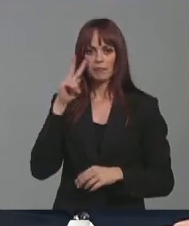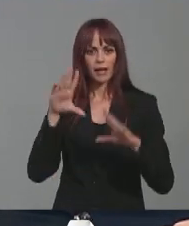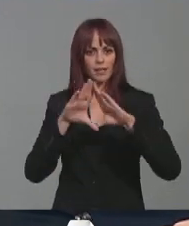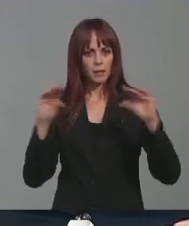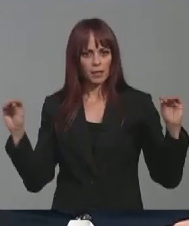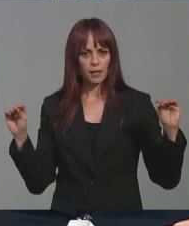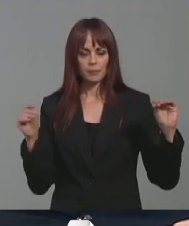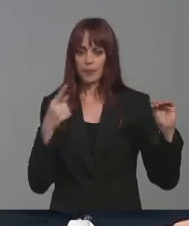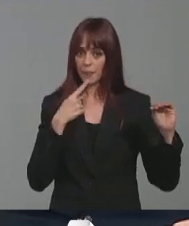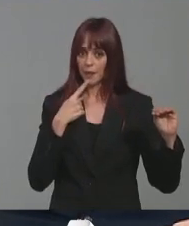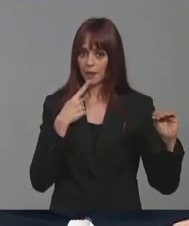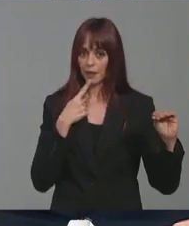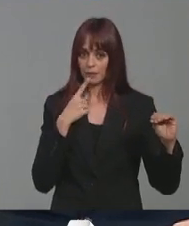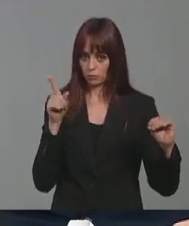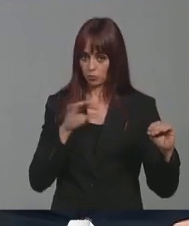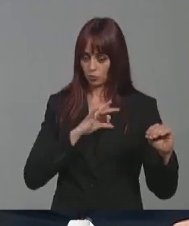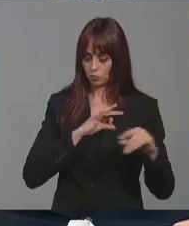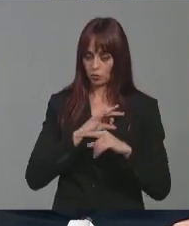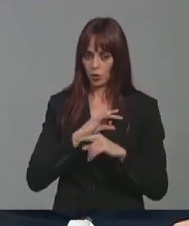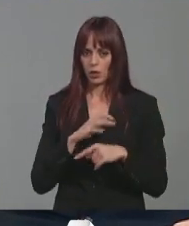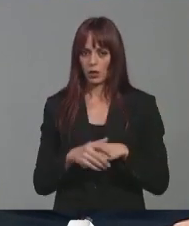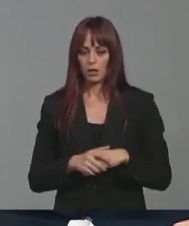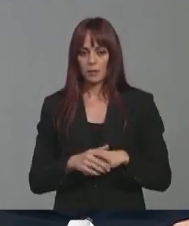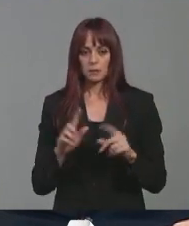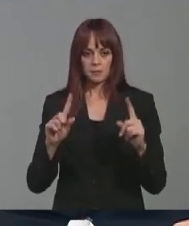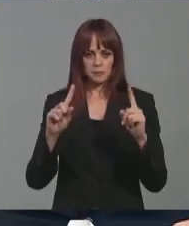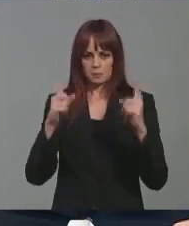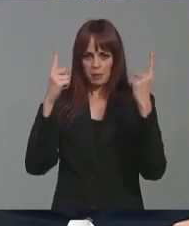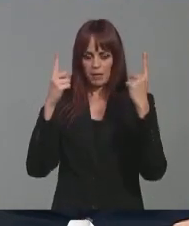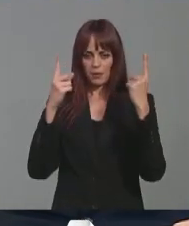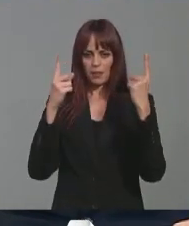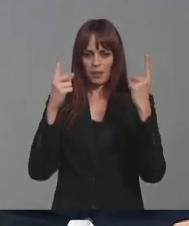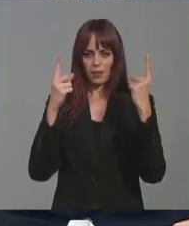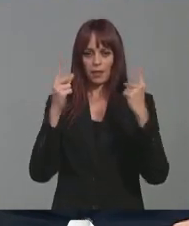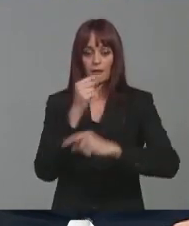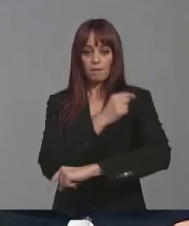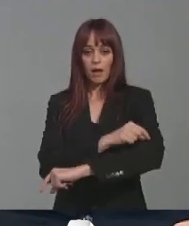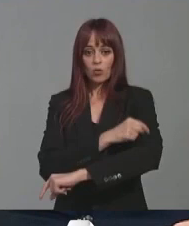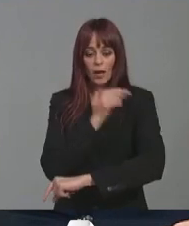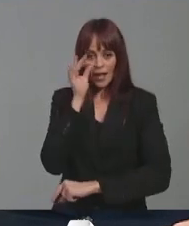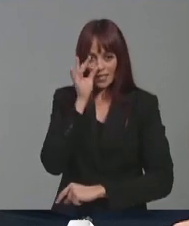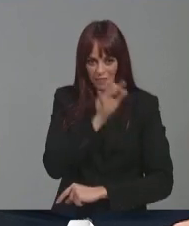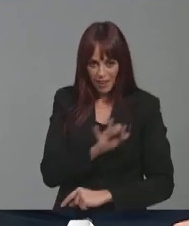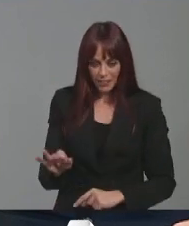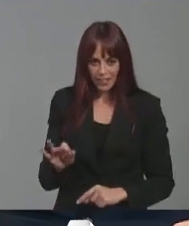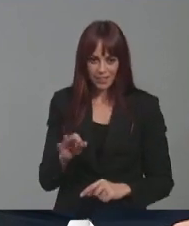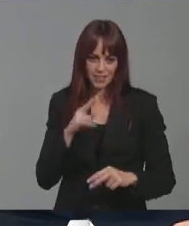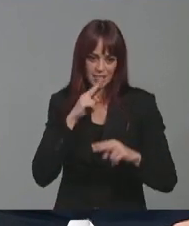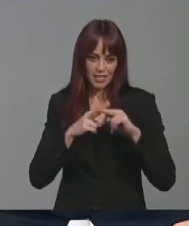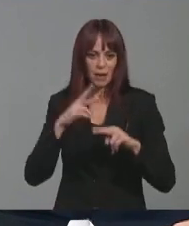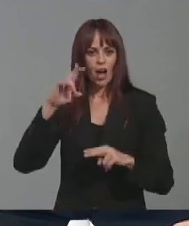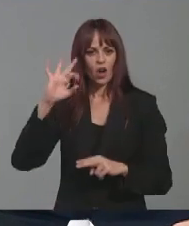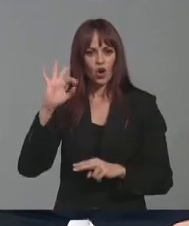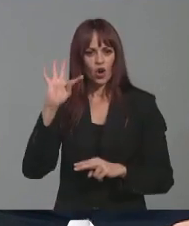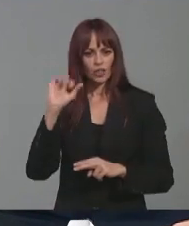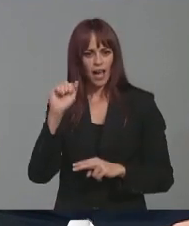mencionaba que por primera vez se va a administrar la vacuna infantil del rotavirus. ¿Nos puede